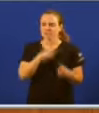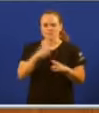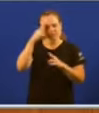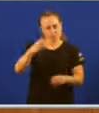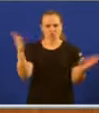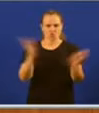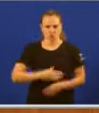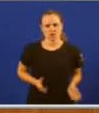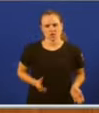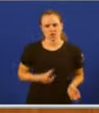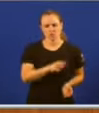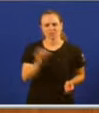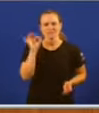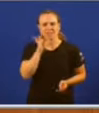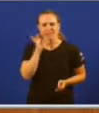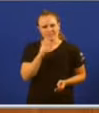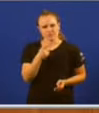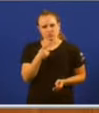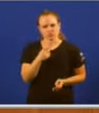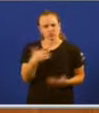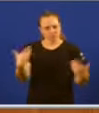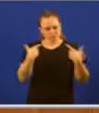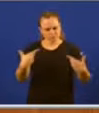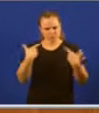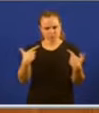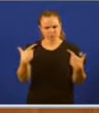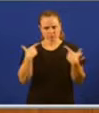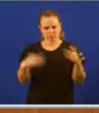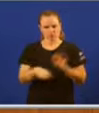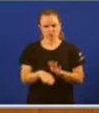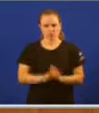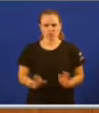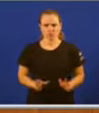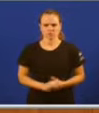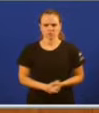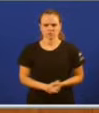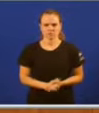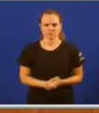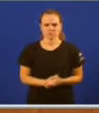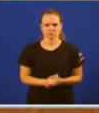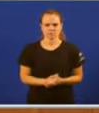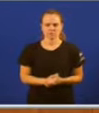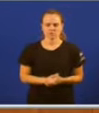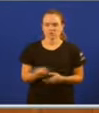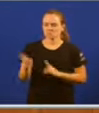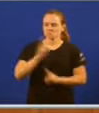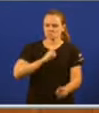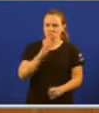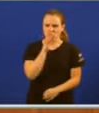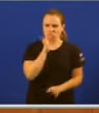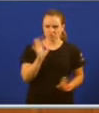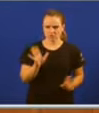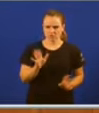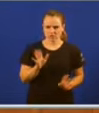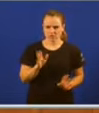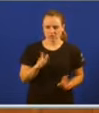a esos galegos e galegas que o pasan mal que o siguen pasando mal. Pero vostede non me respondeu a unha cuestión